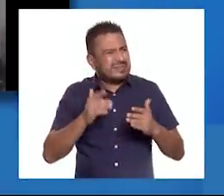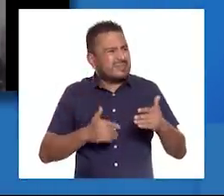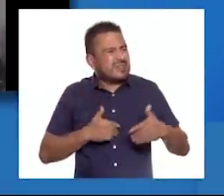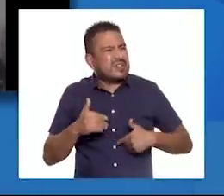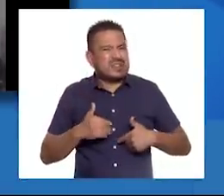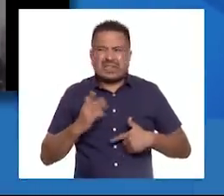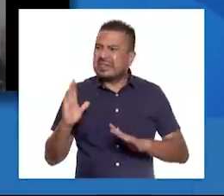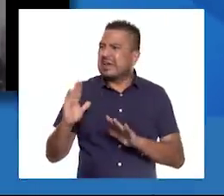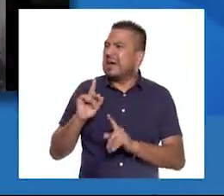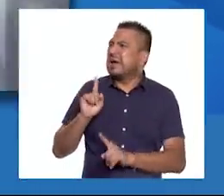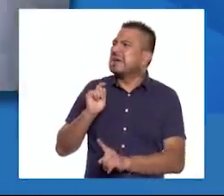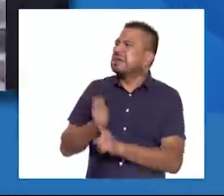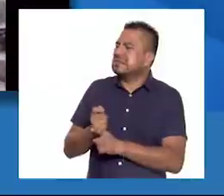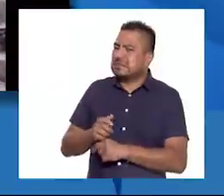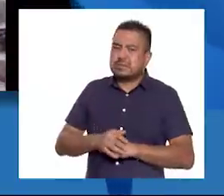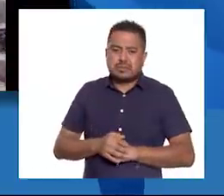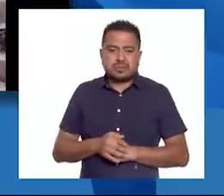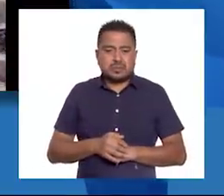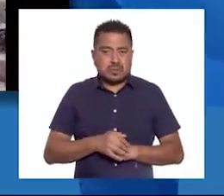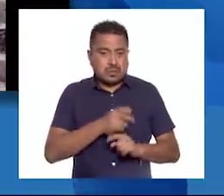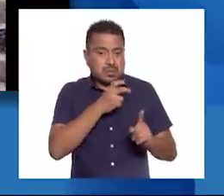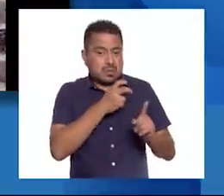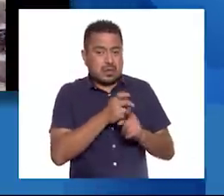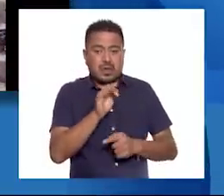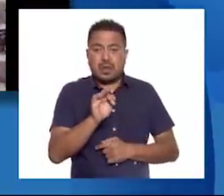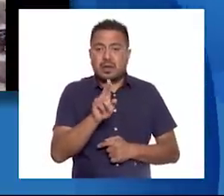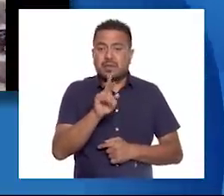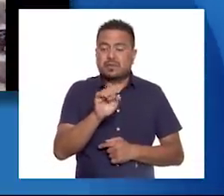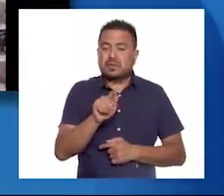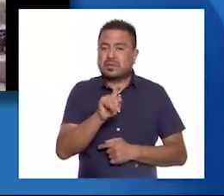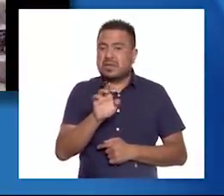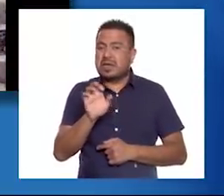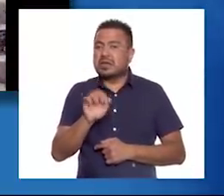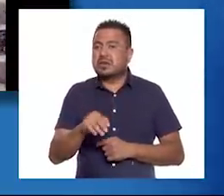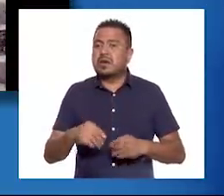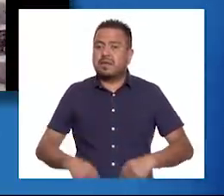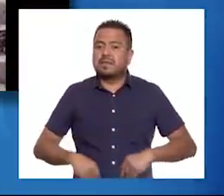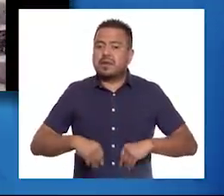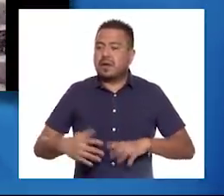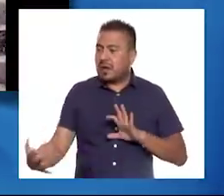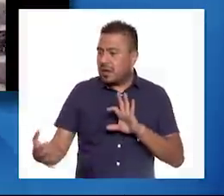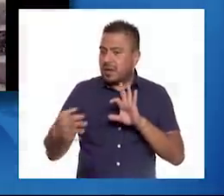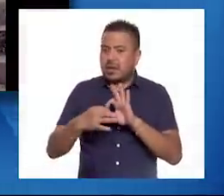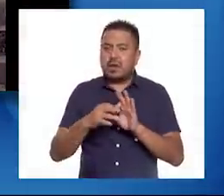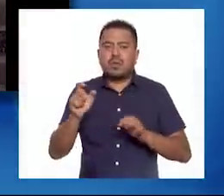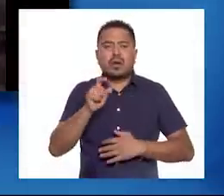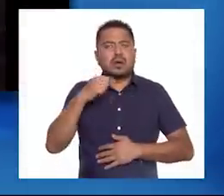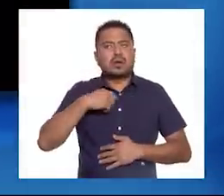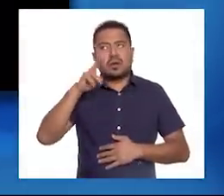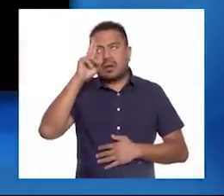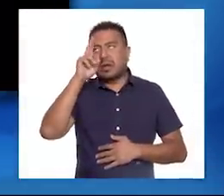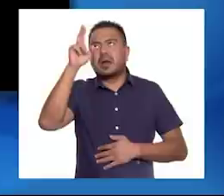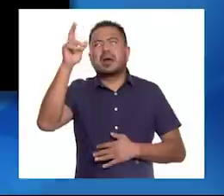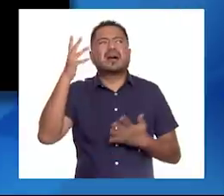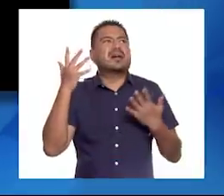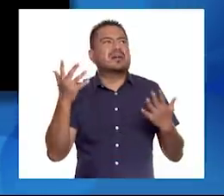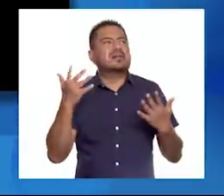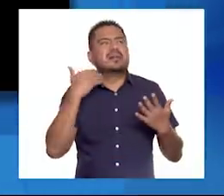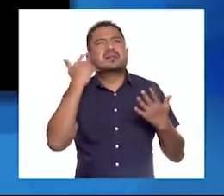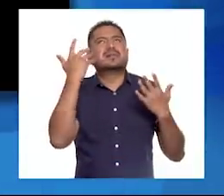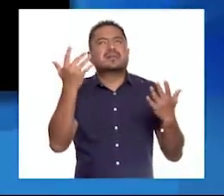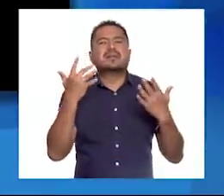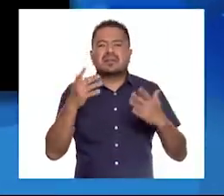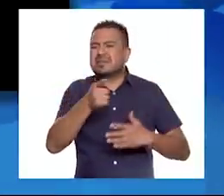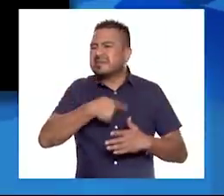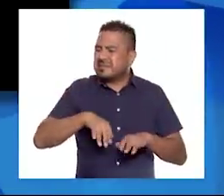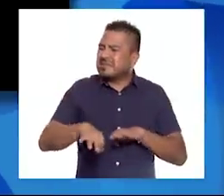nos enseña? La frustración llega a nuestra vida cuando aquello que soñamos o queremos y por lo